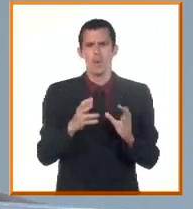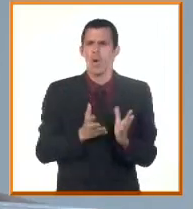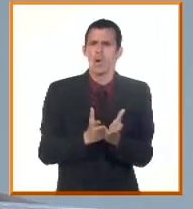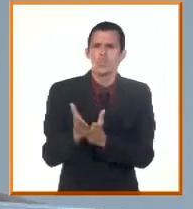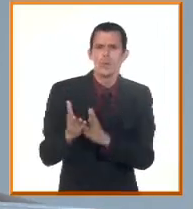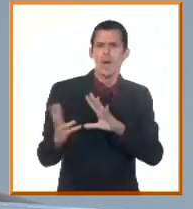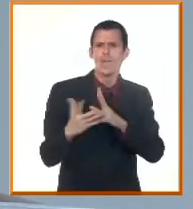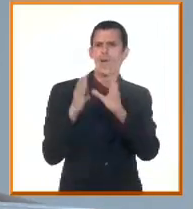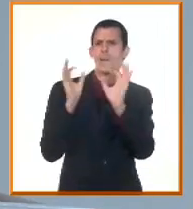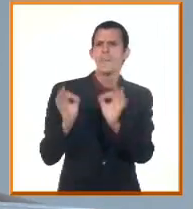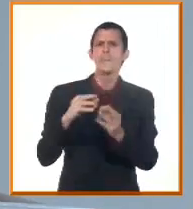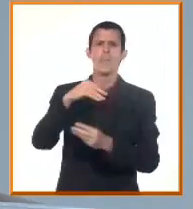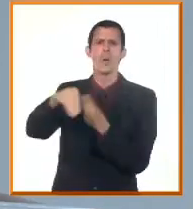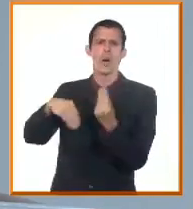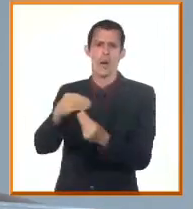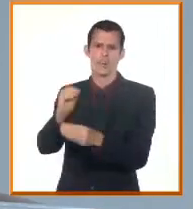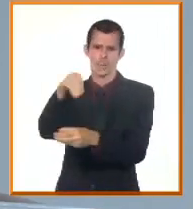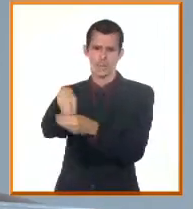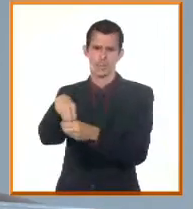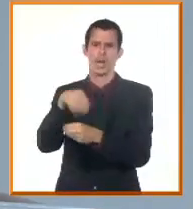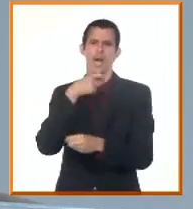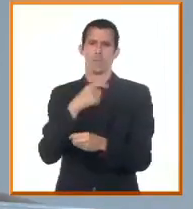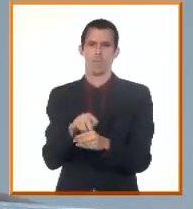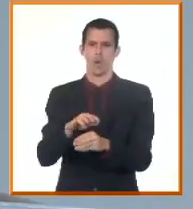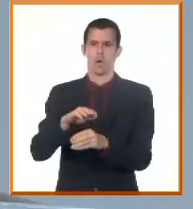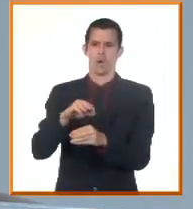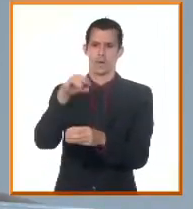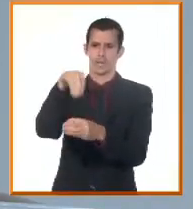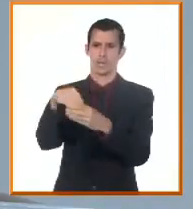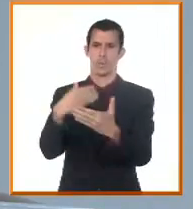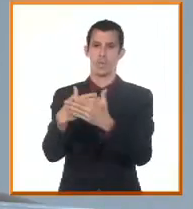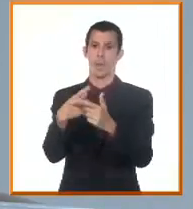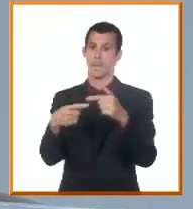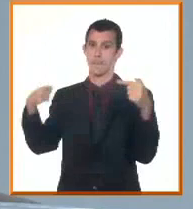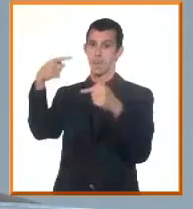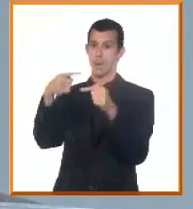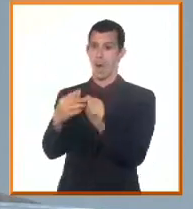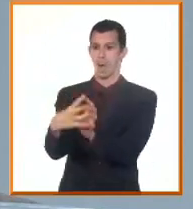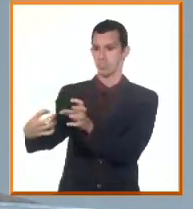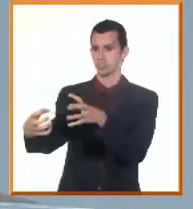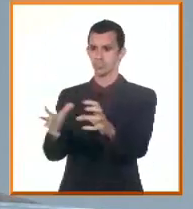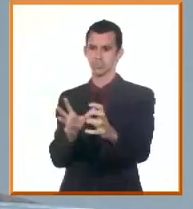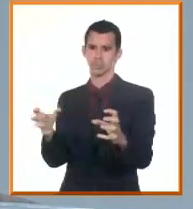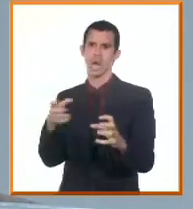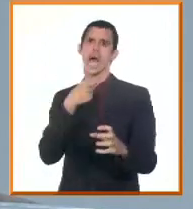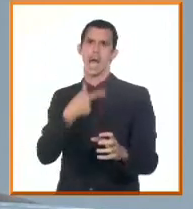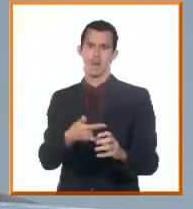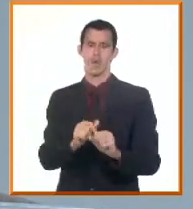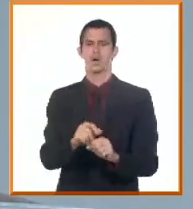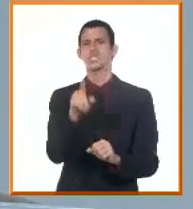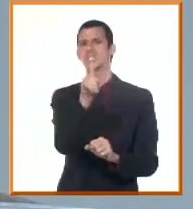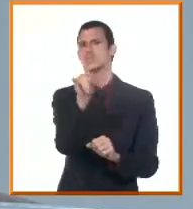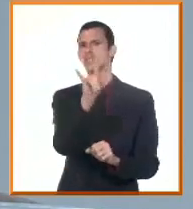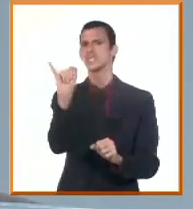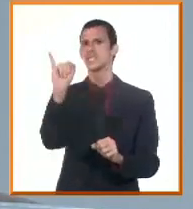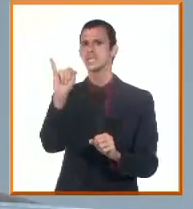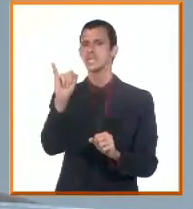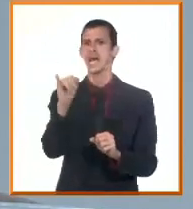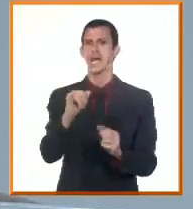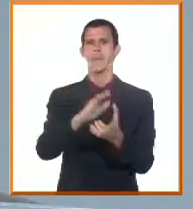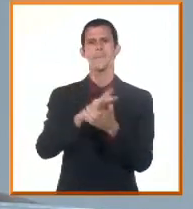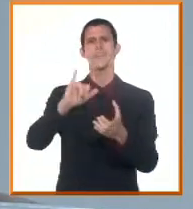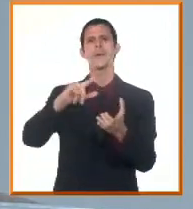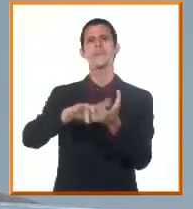como son las micro, pequeñas y medianas empresas estatales. Hoy hay 116.000 pymes estatales y hay 159 empresas